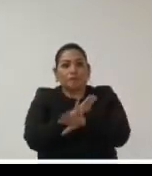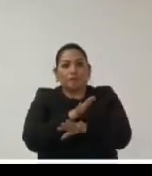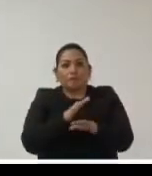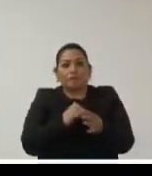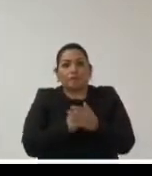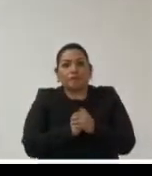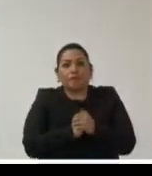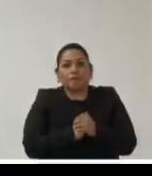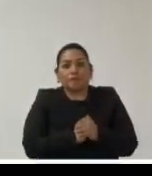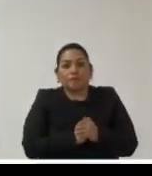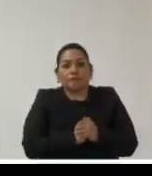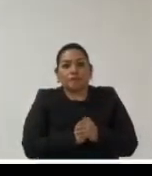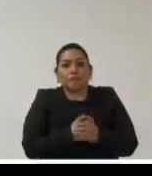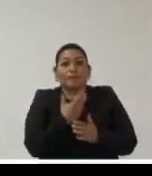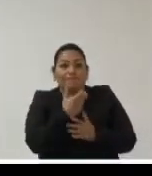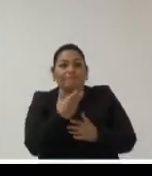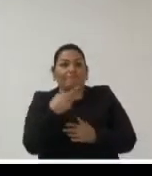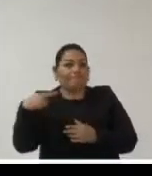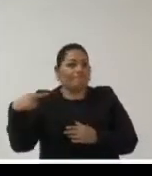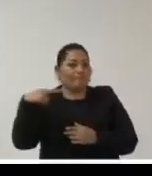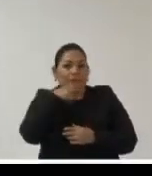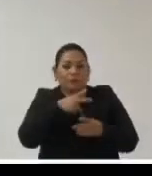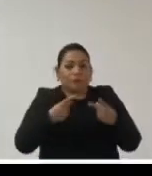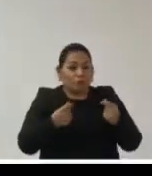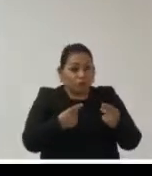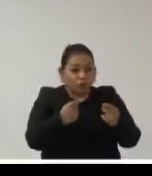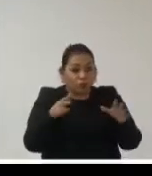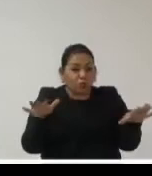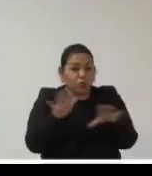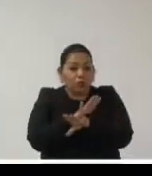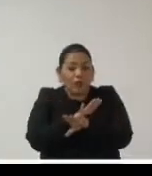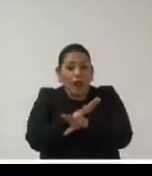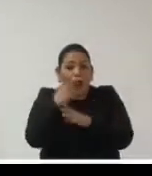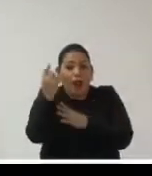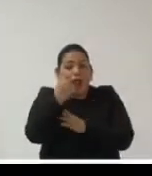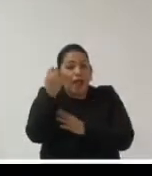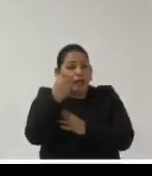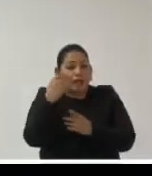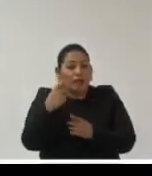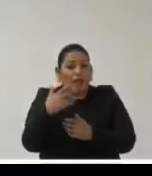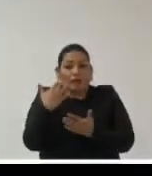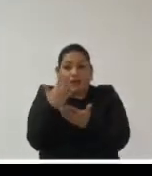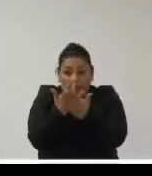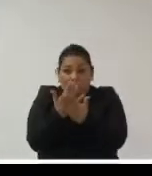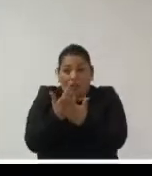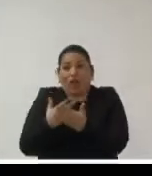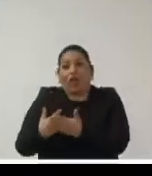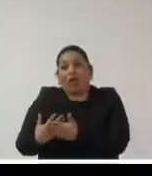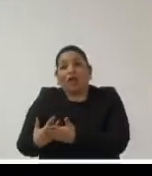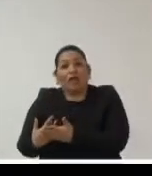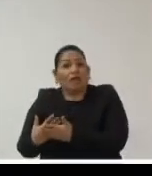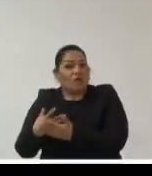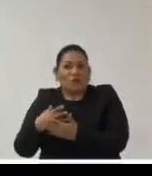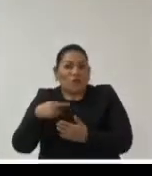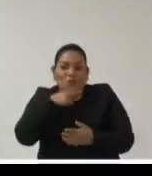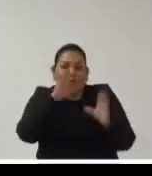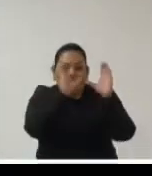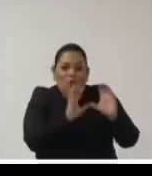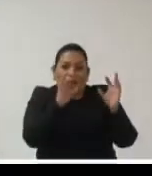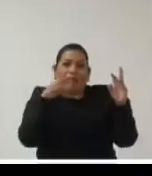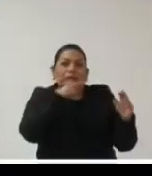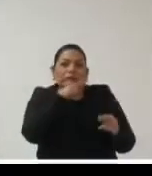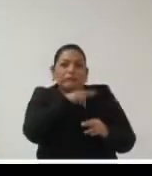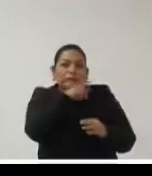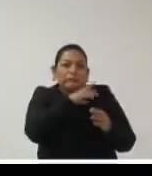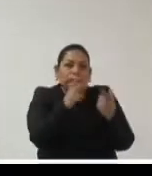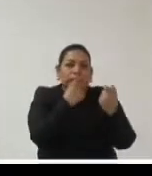metafóricamente esa velocidad del cambio tecnológico no nos está dando espera y nos está cogiendo demasiada ventaja finalmente un